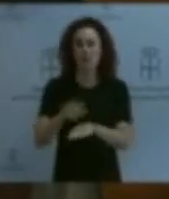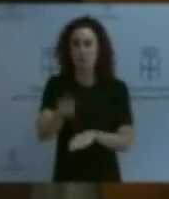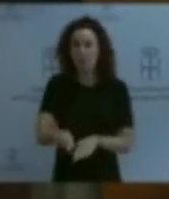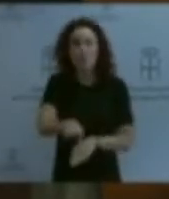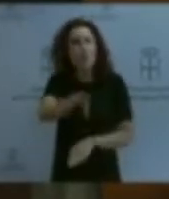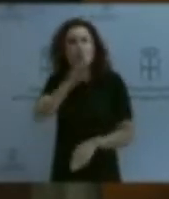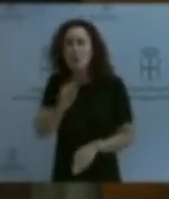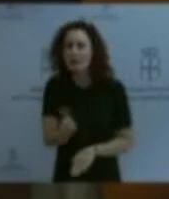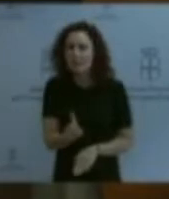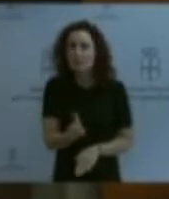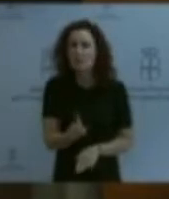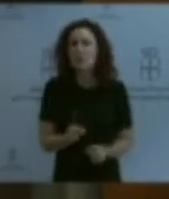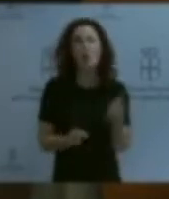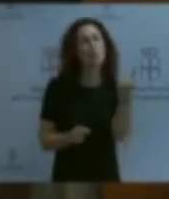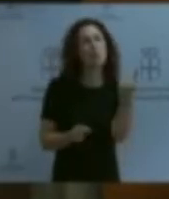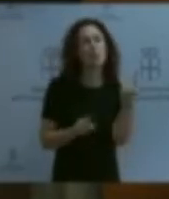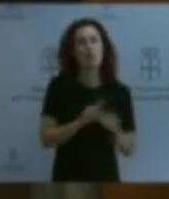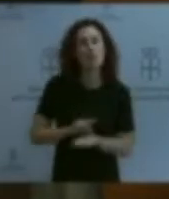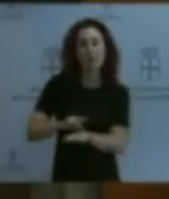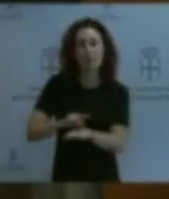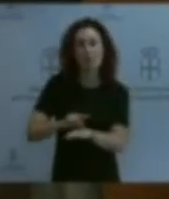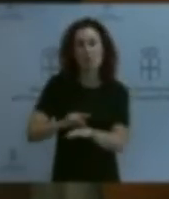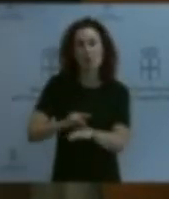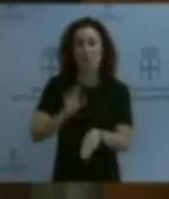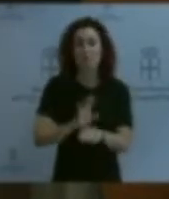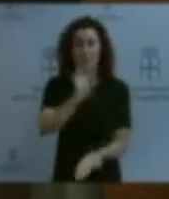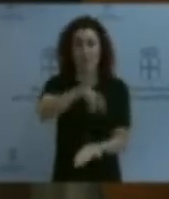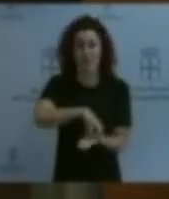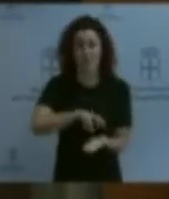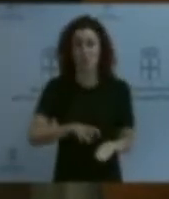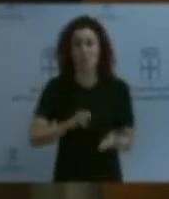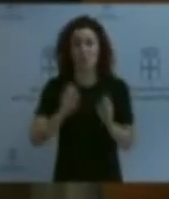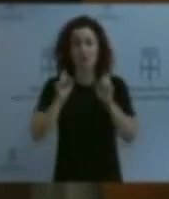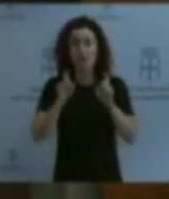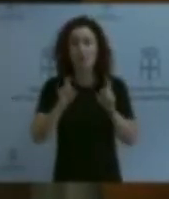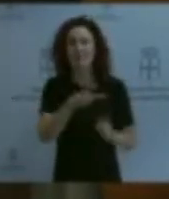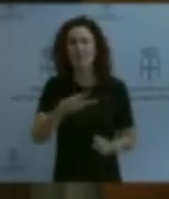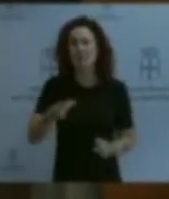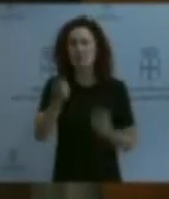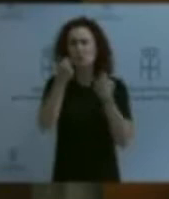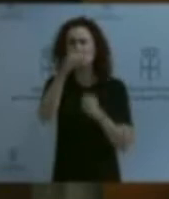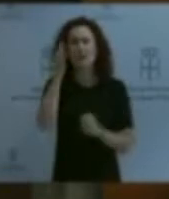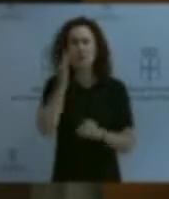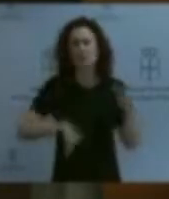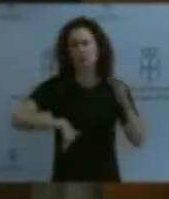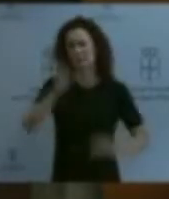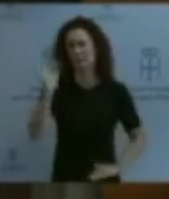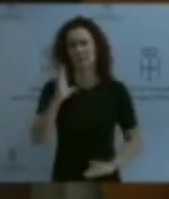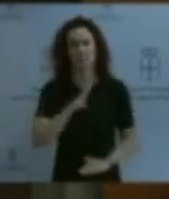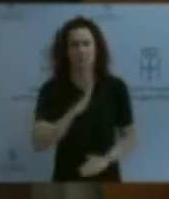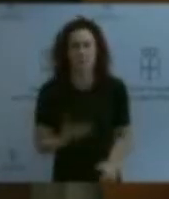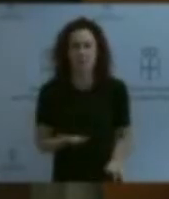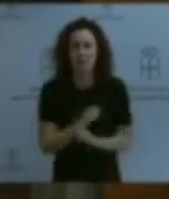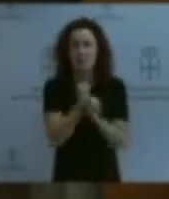orientadora para centros educativos de más de 200 alumnos y alumnas. Ahí es imposible hacer cualquier trabajo efectivo. Por tanto, hay que reforzar esa